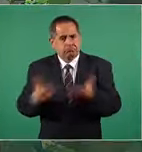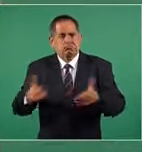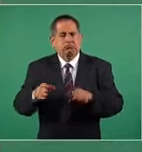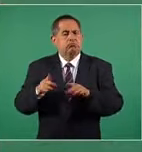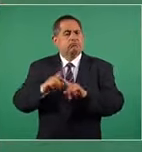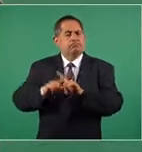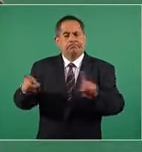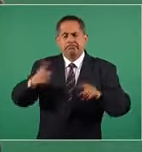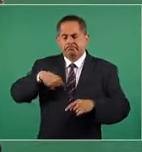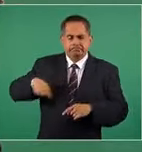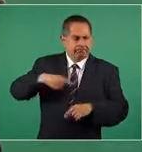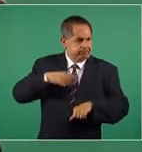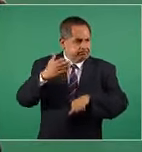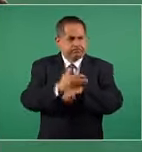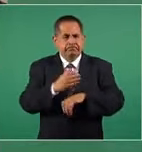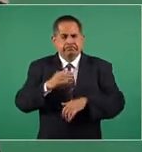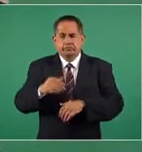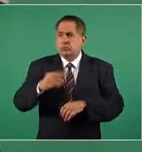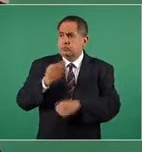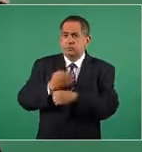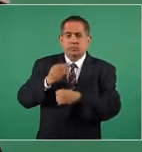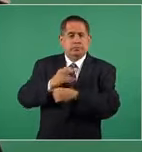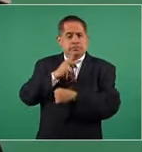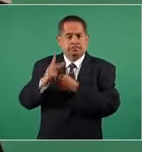un momento estelar en la vida pública del país.